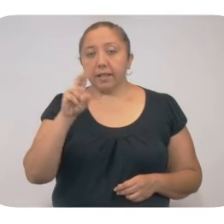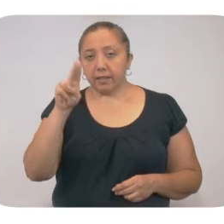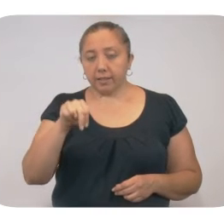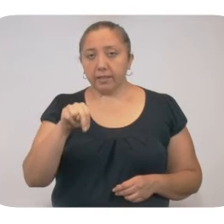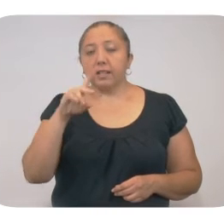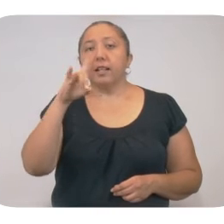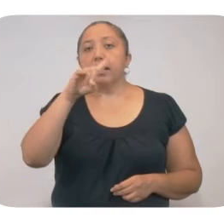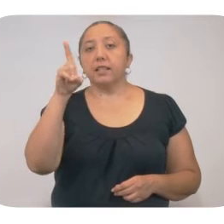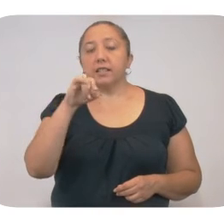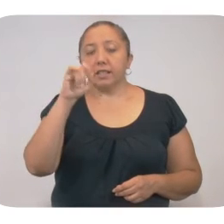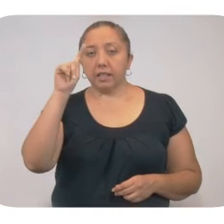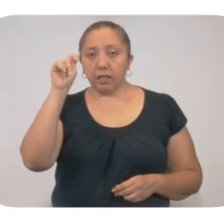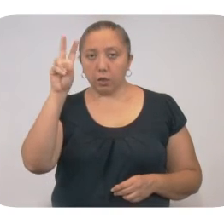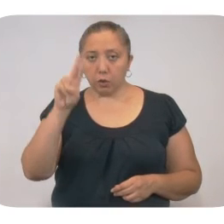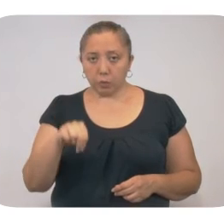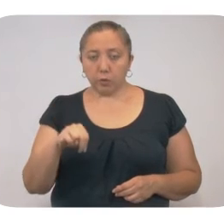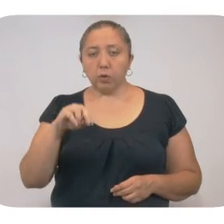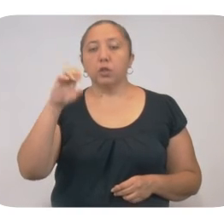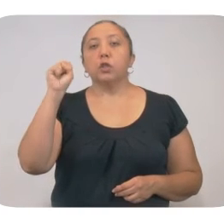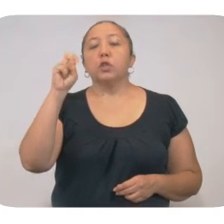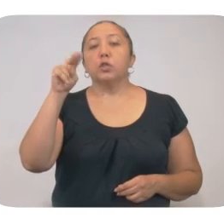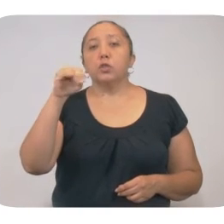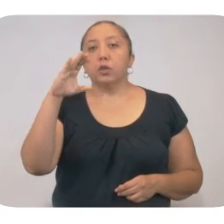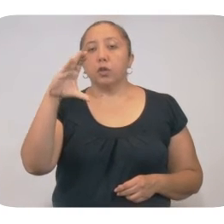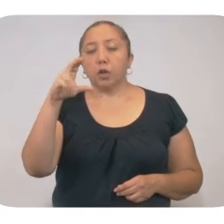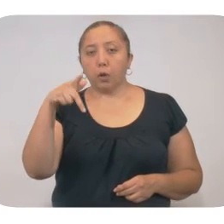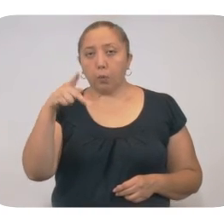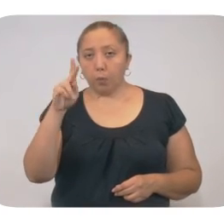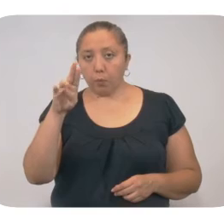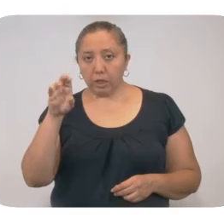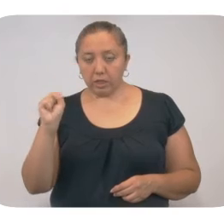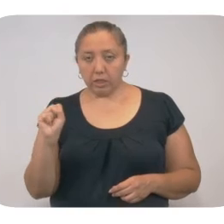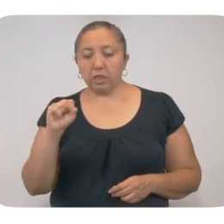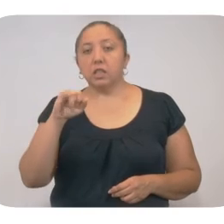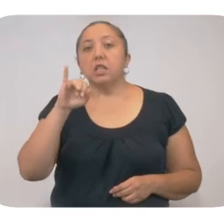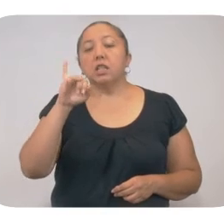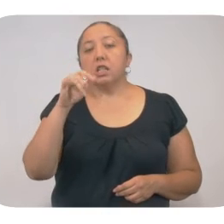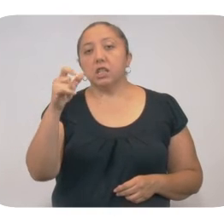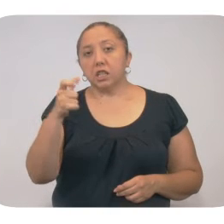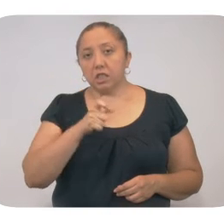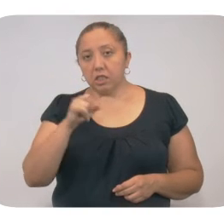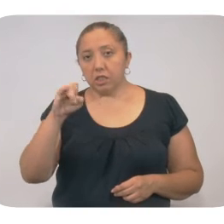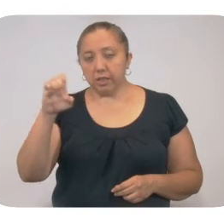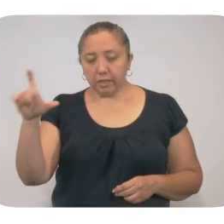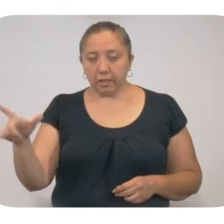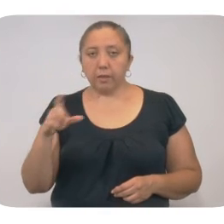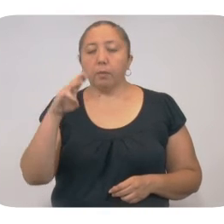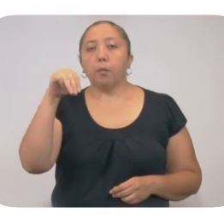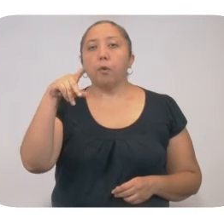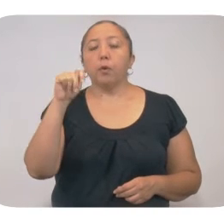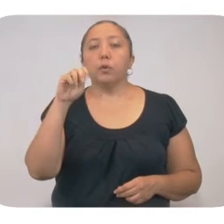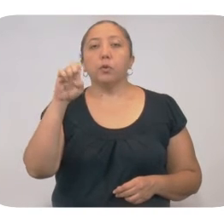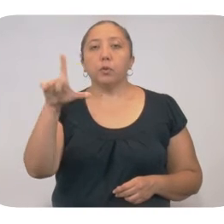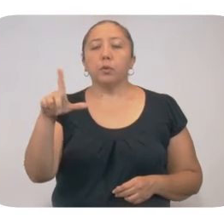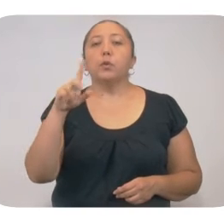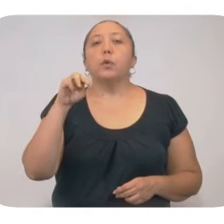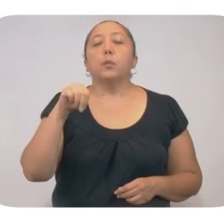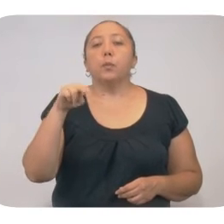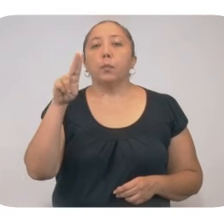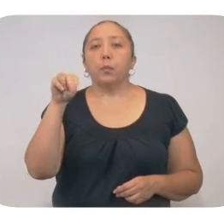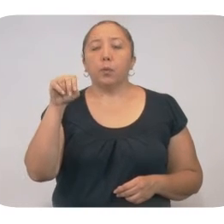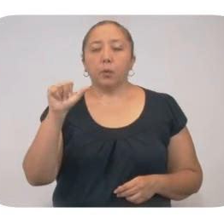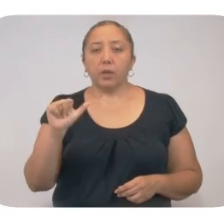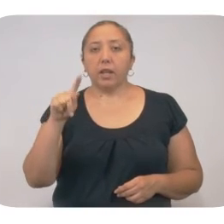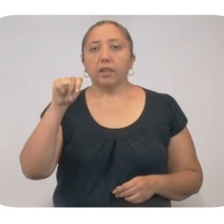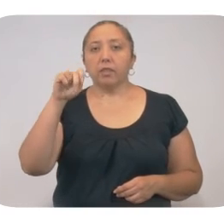Sitzantún, Sitas, Sonkawich, Homún, Ixil, Kinchil, Motul, Muna, Mushupip,